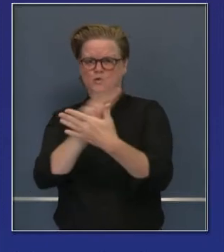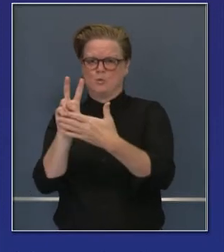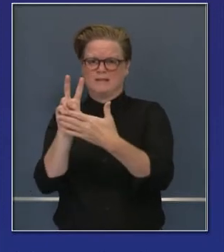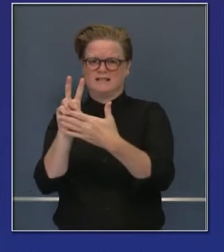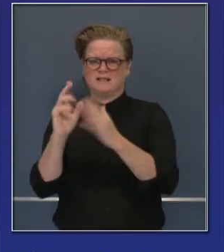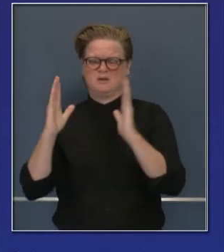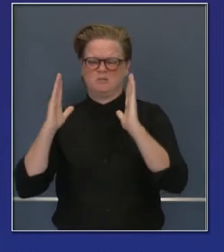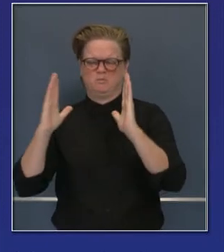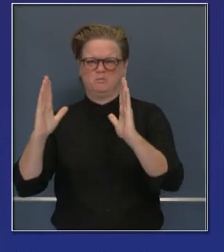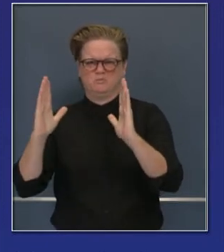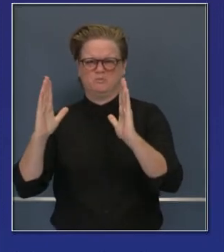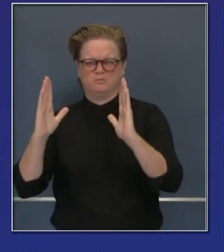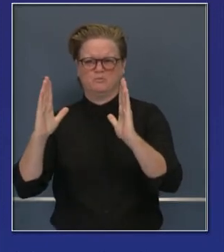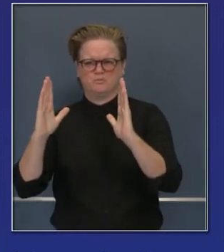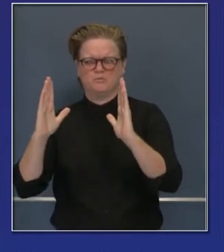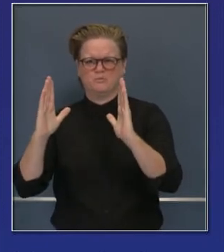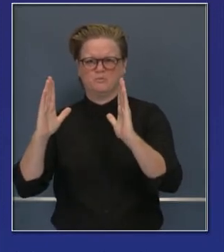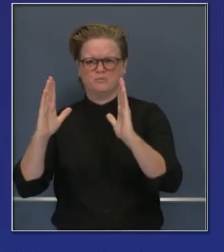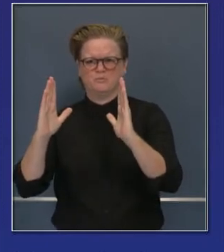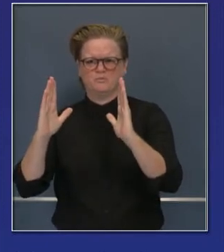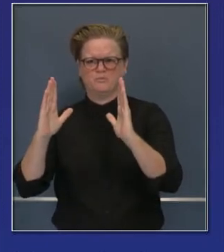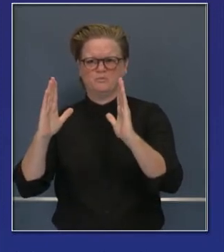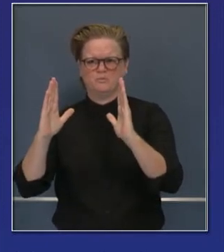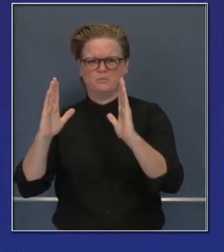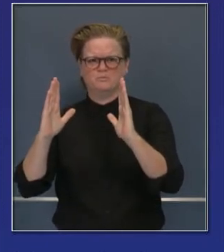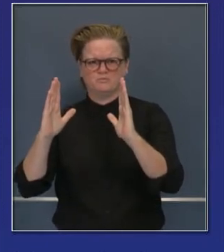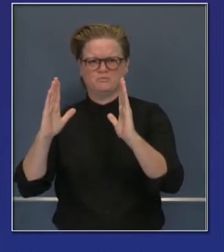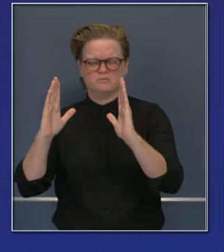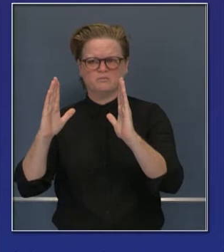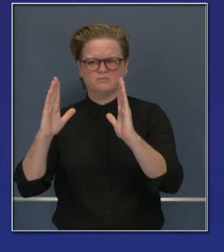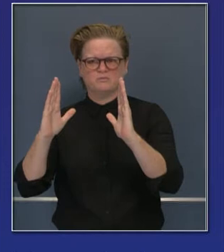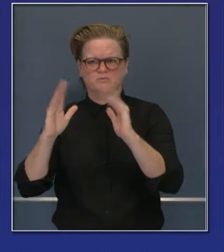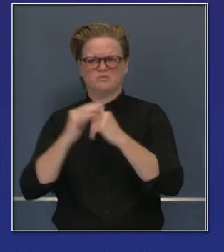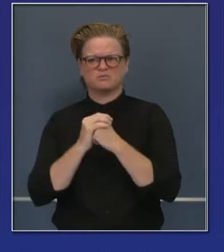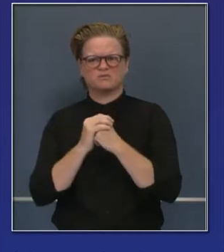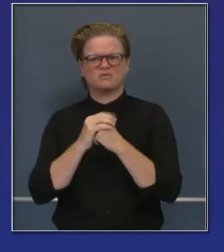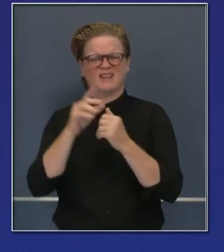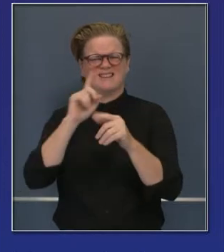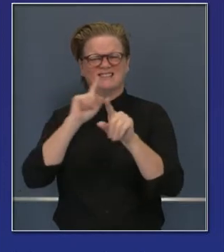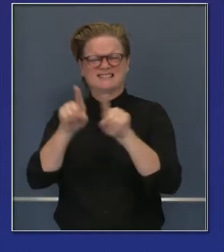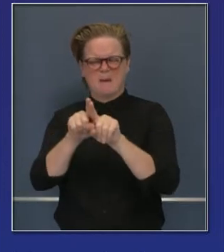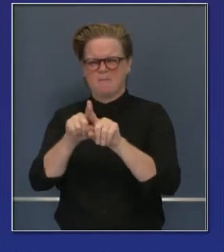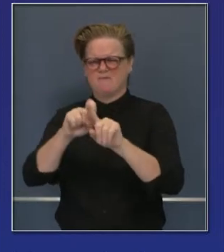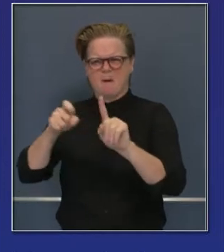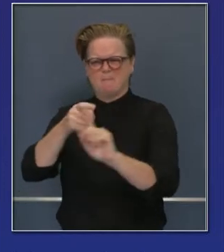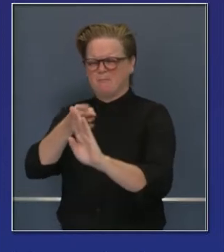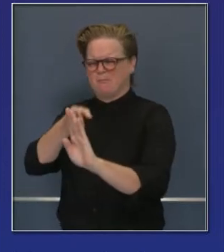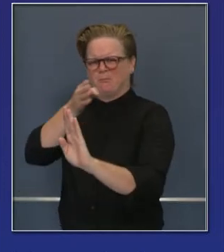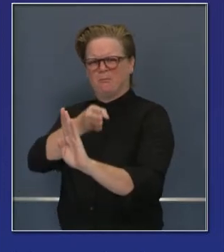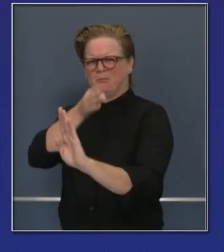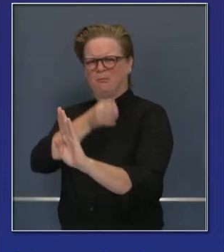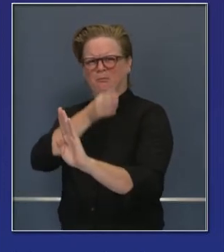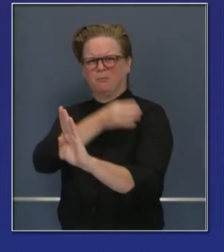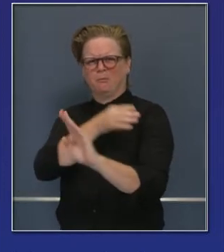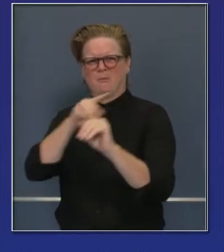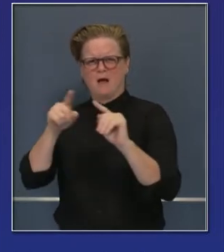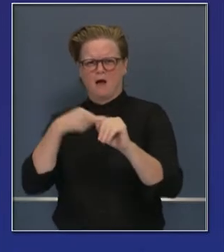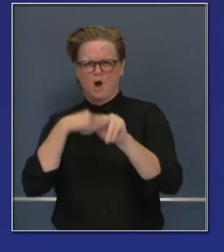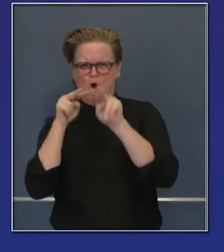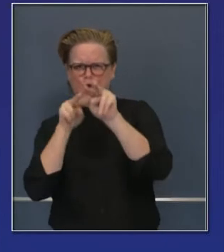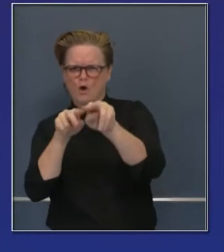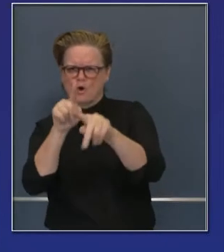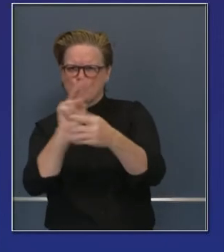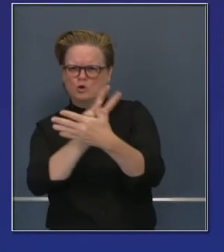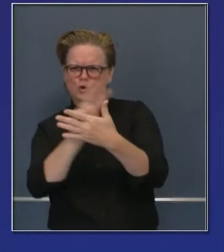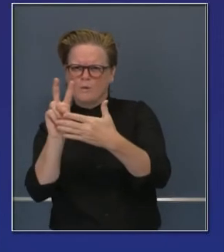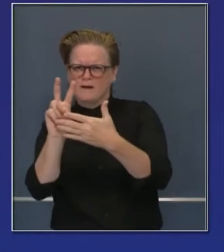índice de positividad de 14 días. Queremos que concuerde esta transparencia con las anteriores, pero el índice de positividad